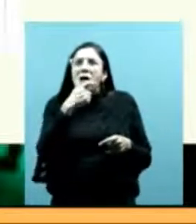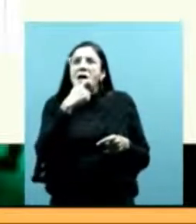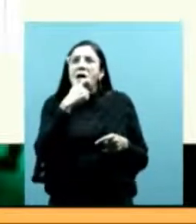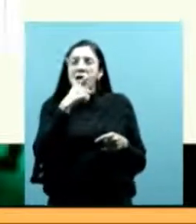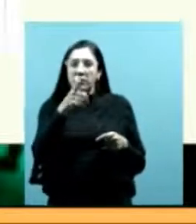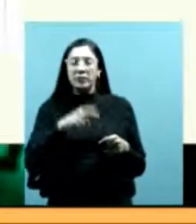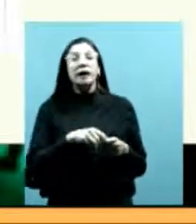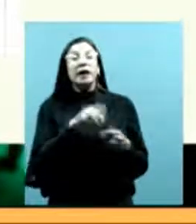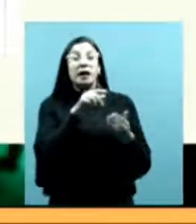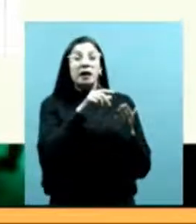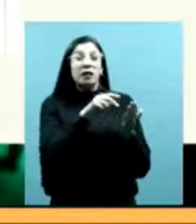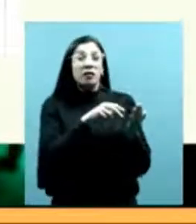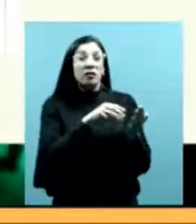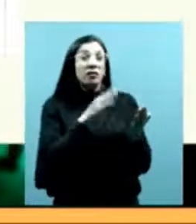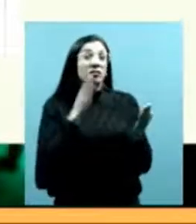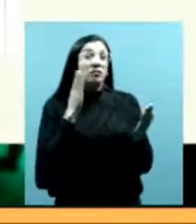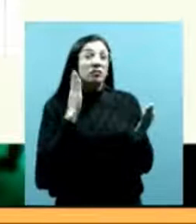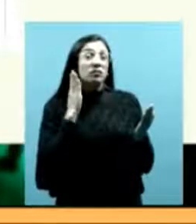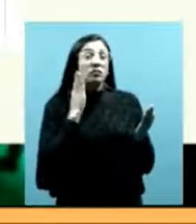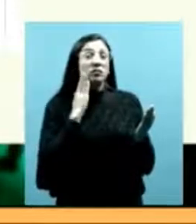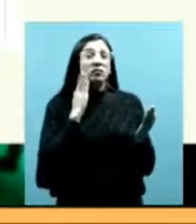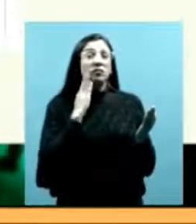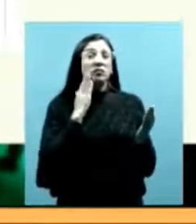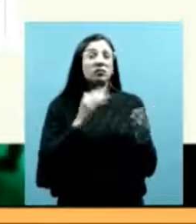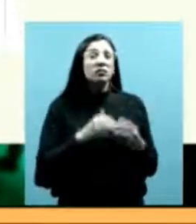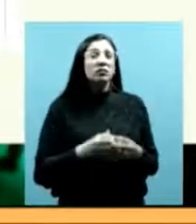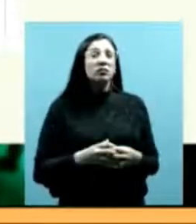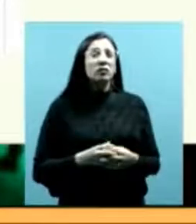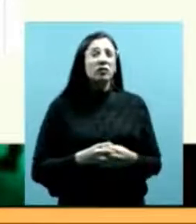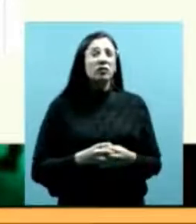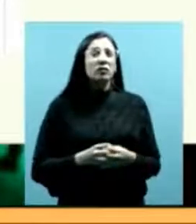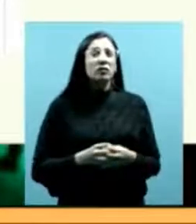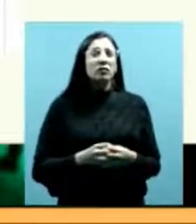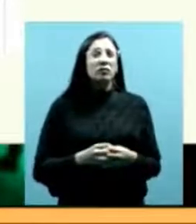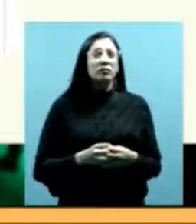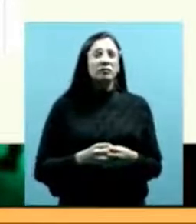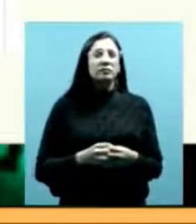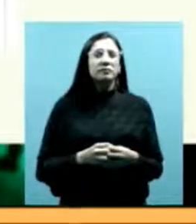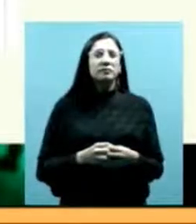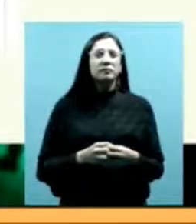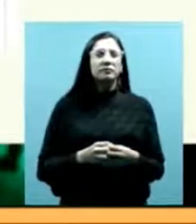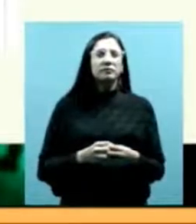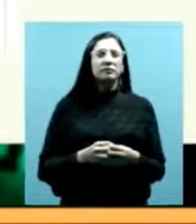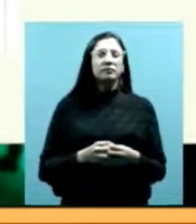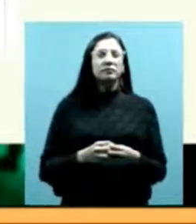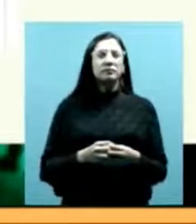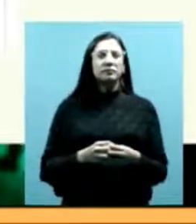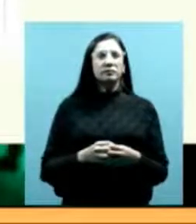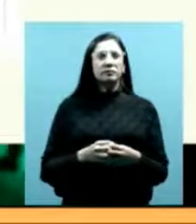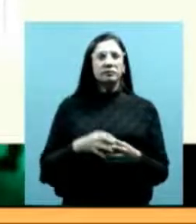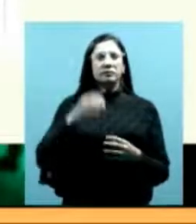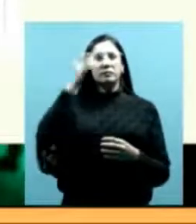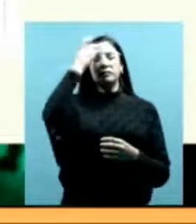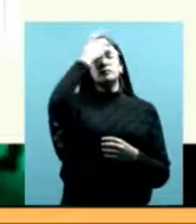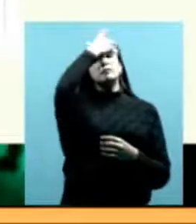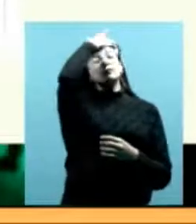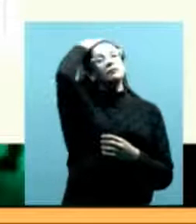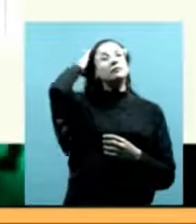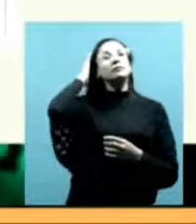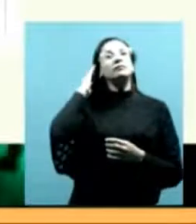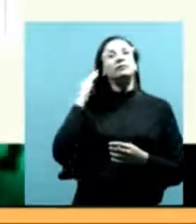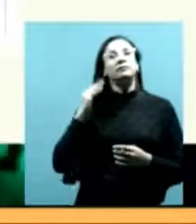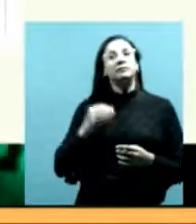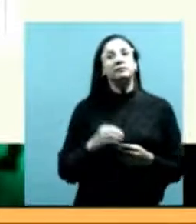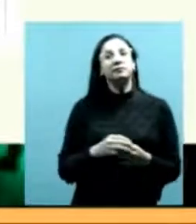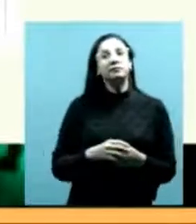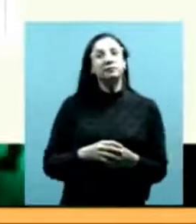pechinian va a una oficina del estado están despojando su territorio recordemos que en la década del 30 en el 40